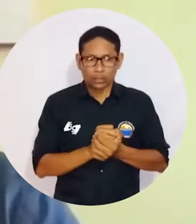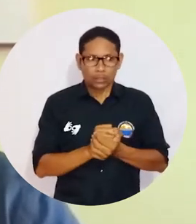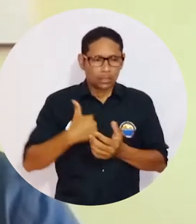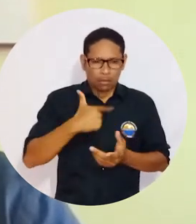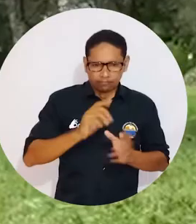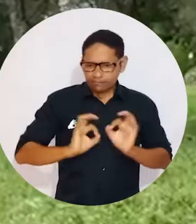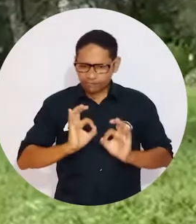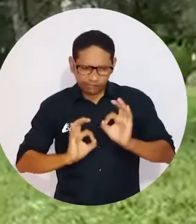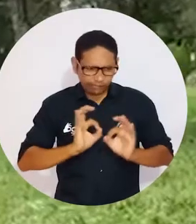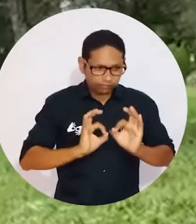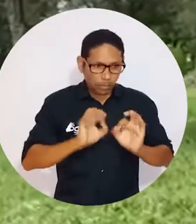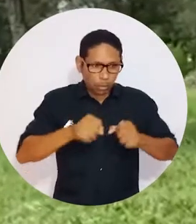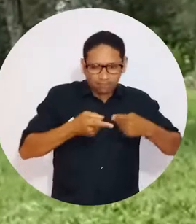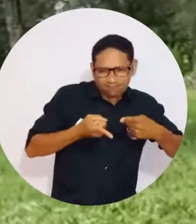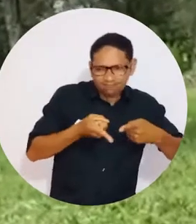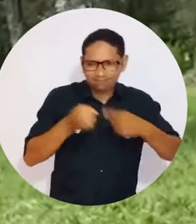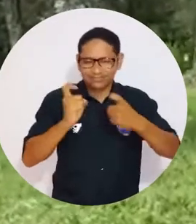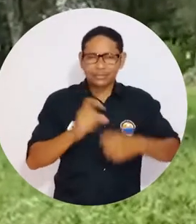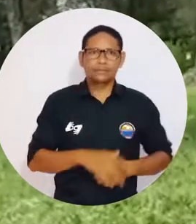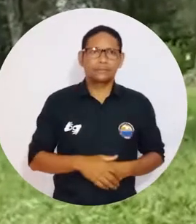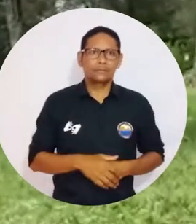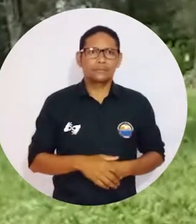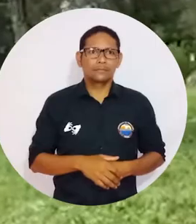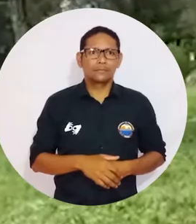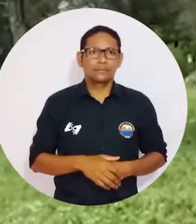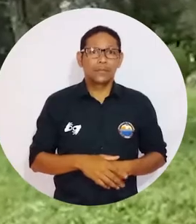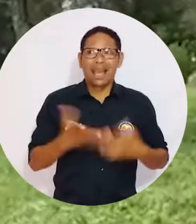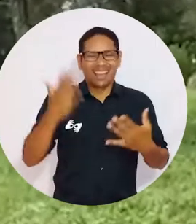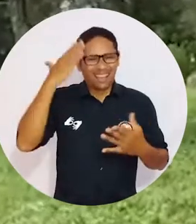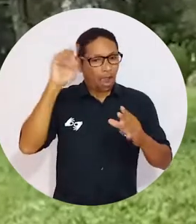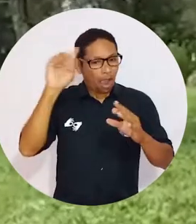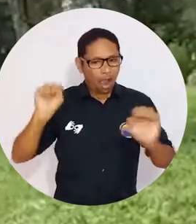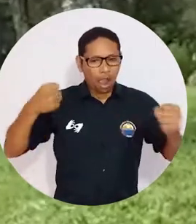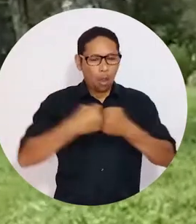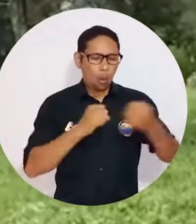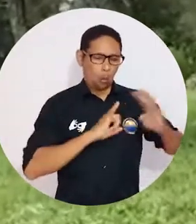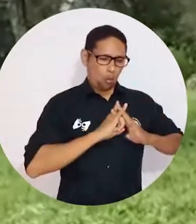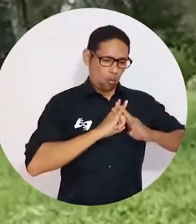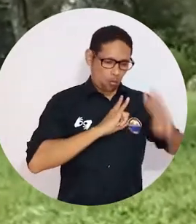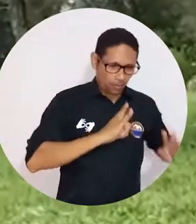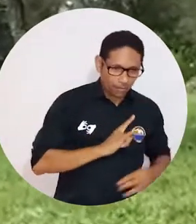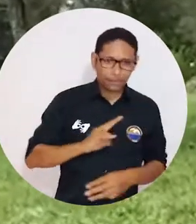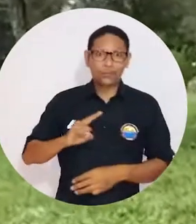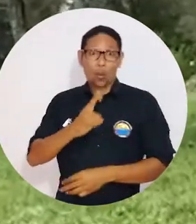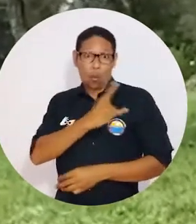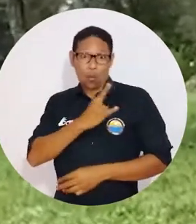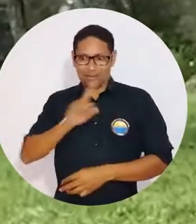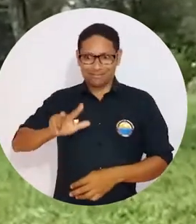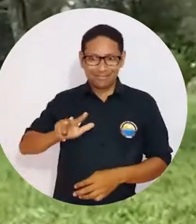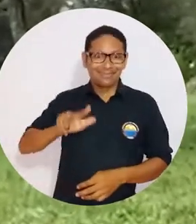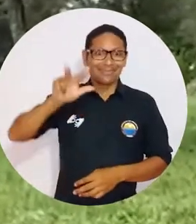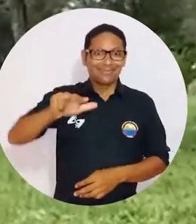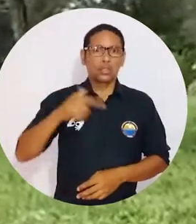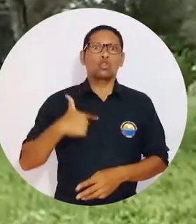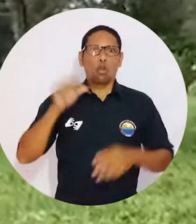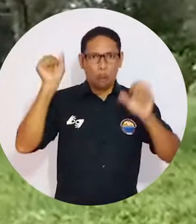para que él pudiera viajar. Bueno, a través del convenio existente entre la Universidad del Magdalena y la Universidad del Niño pues pude acceder